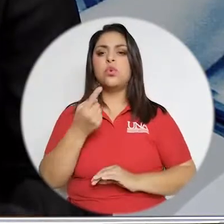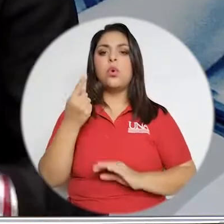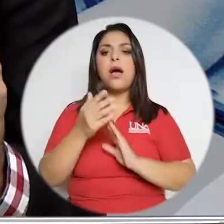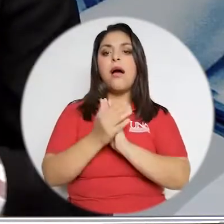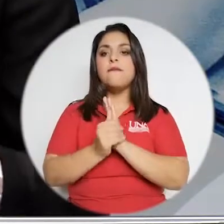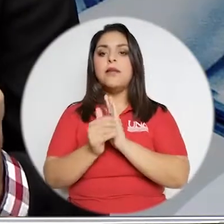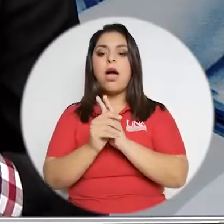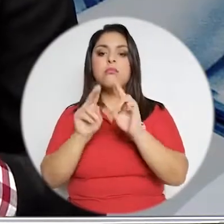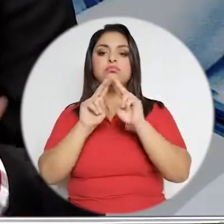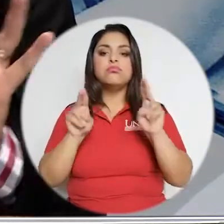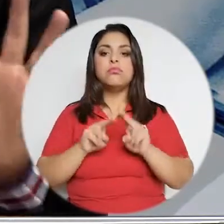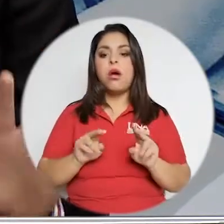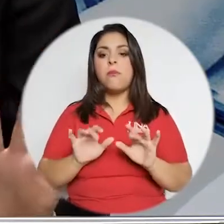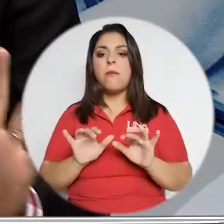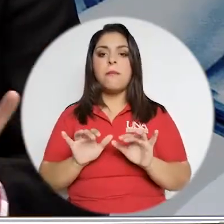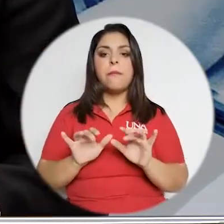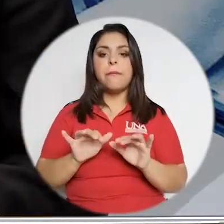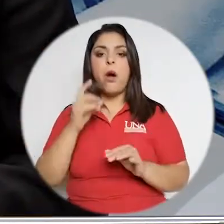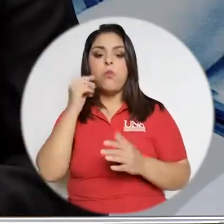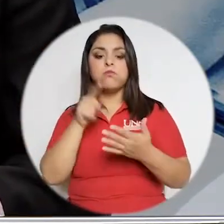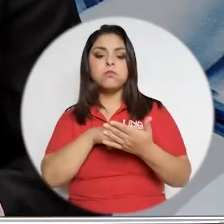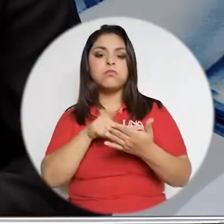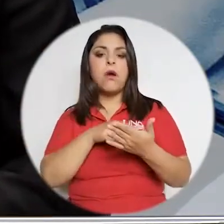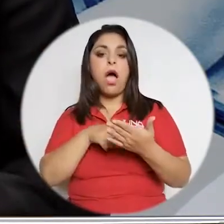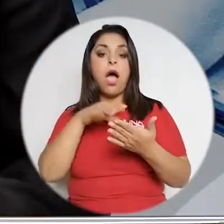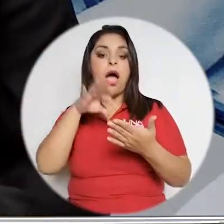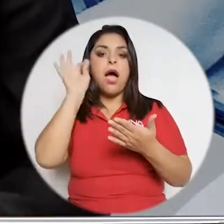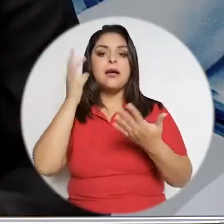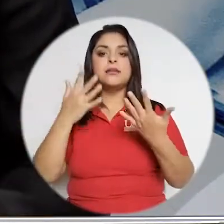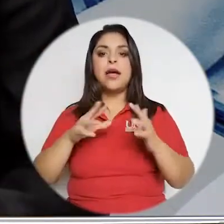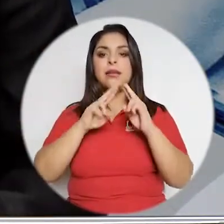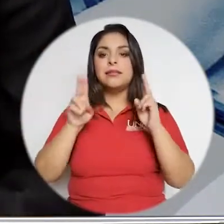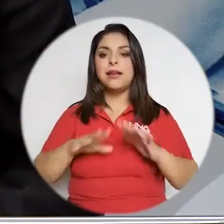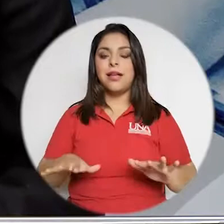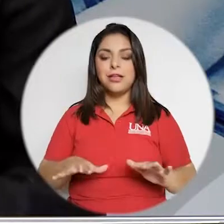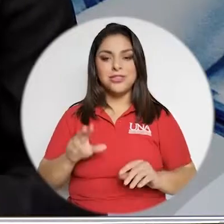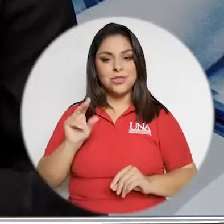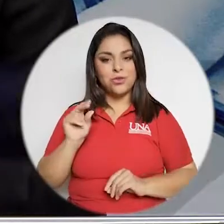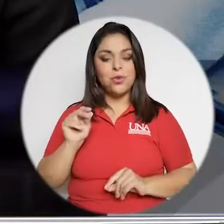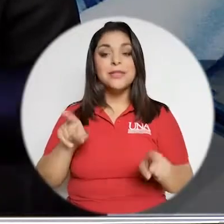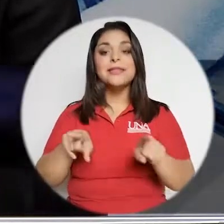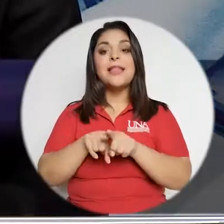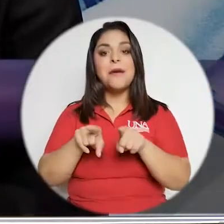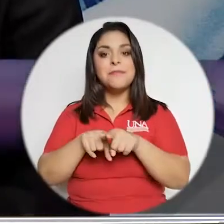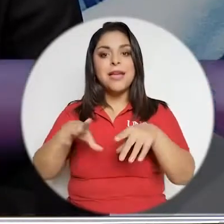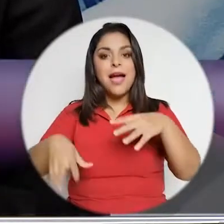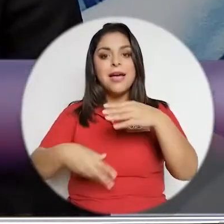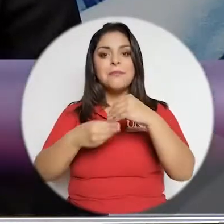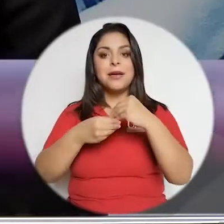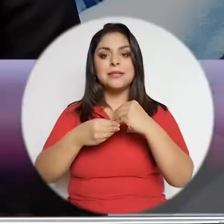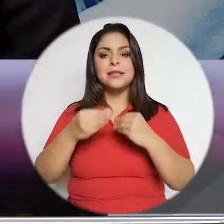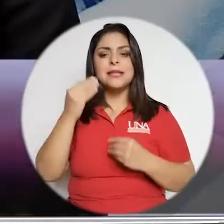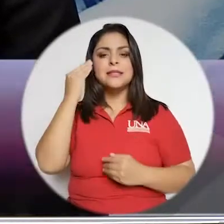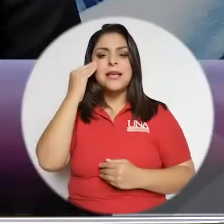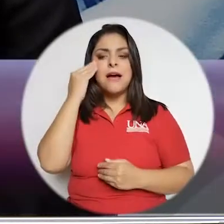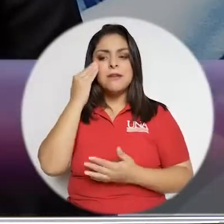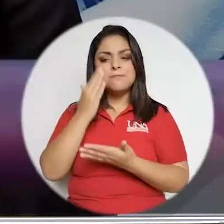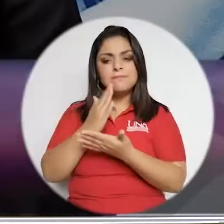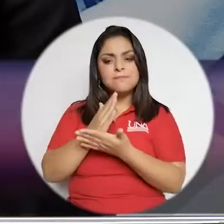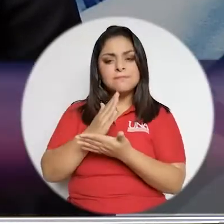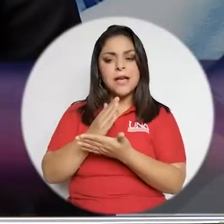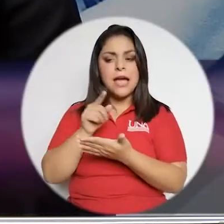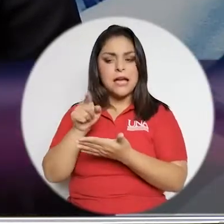digitales, de cómo operar el dispositivo electrónico para conseguir lo que yo quiero a través de internet, sino además de tener